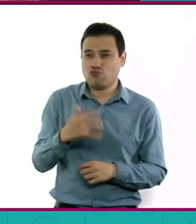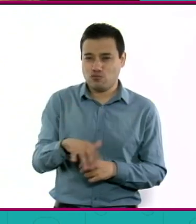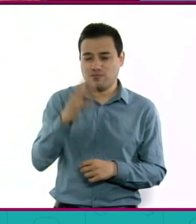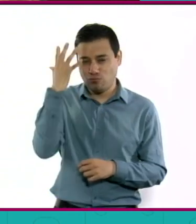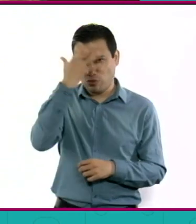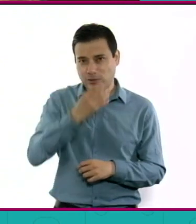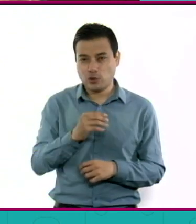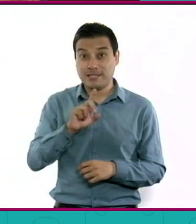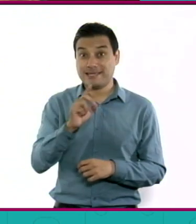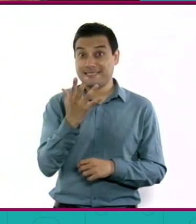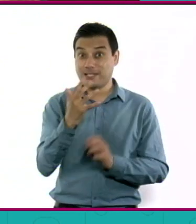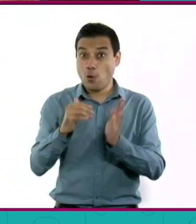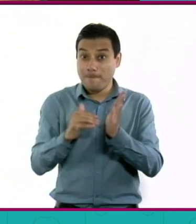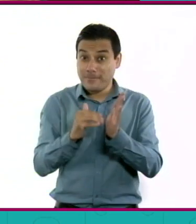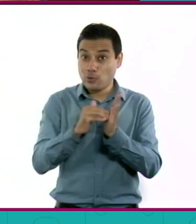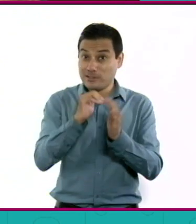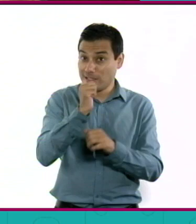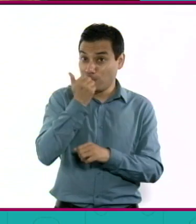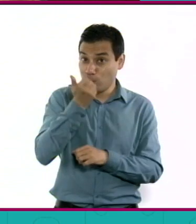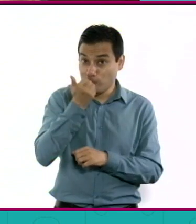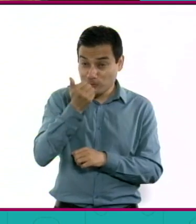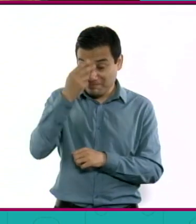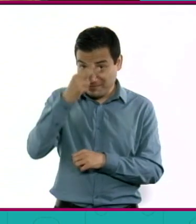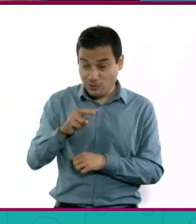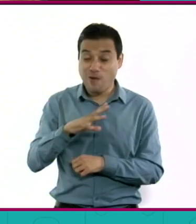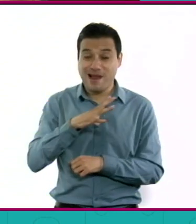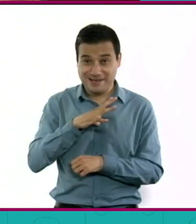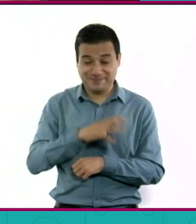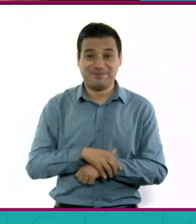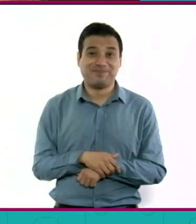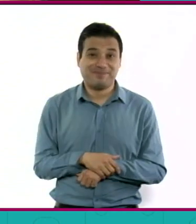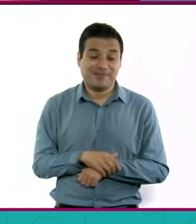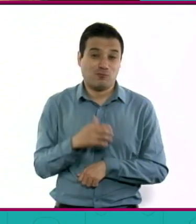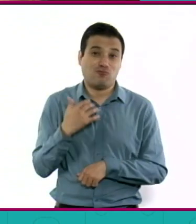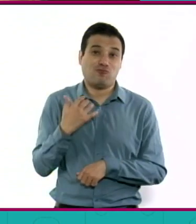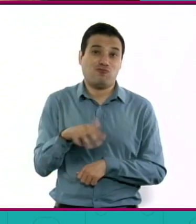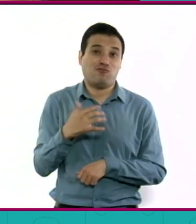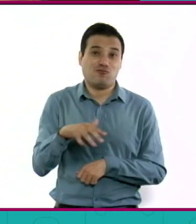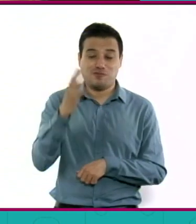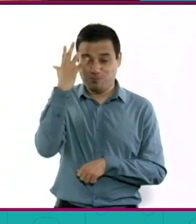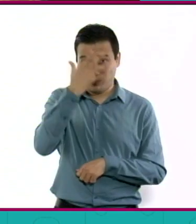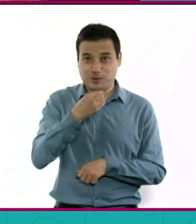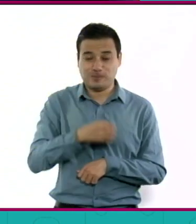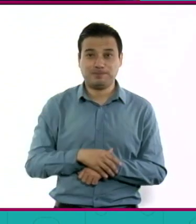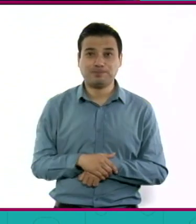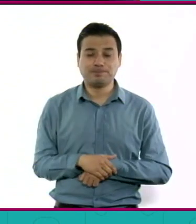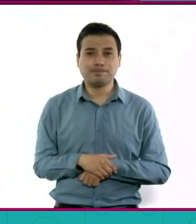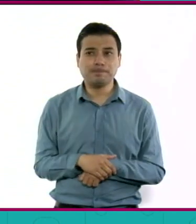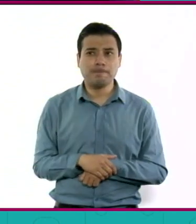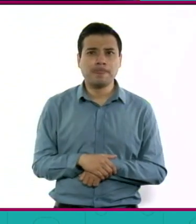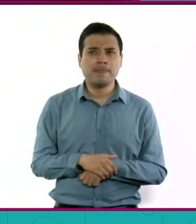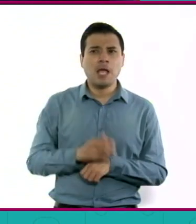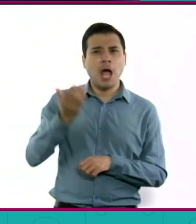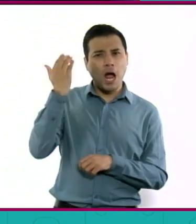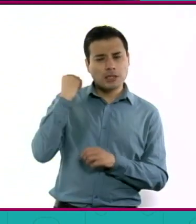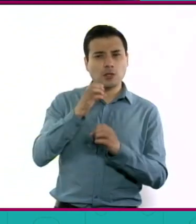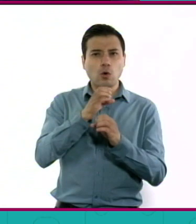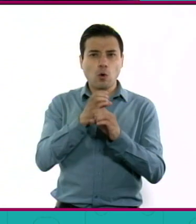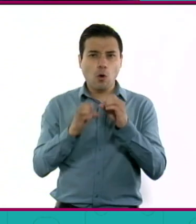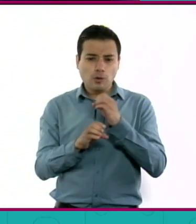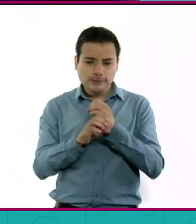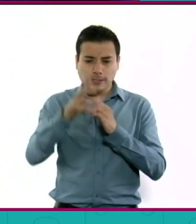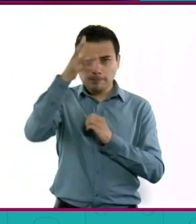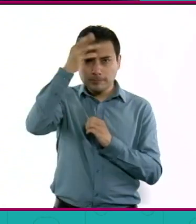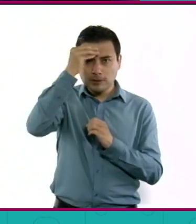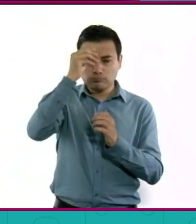de estudiantes hay en nuestro sistema educativo. Es una maravilla. Y hay cosas que uno aprende. Yo ahorita me acordé de